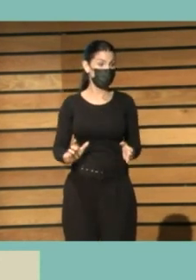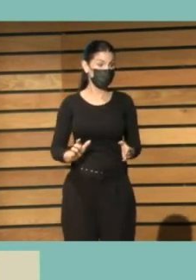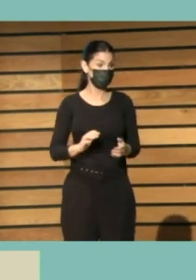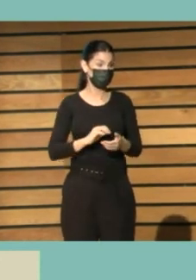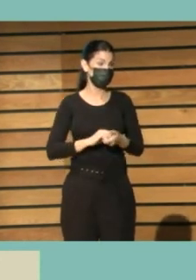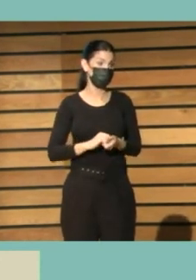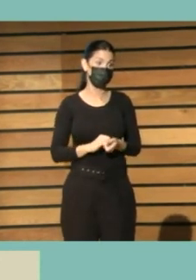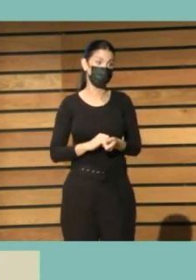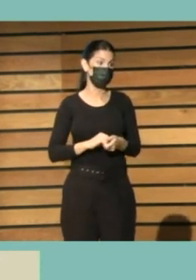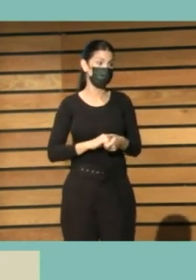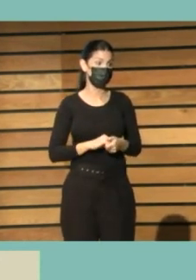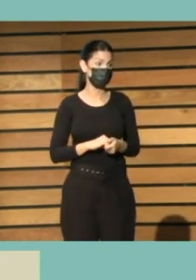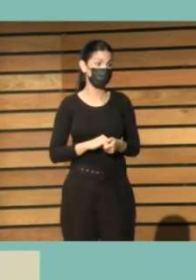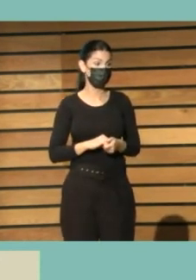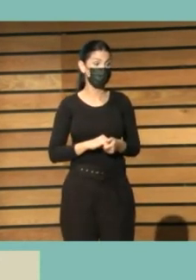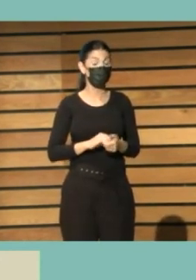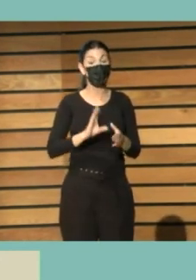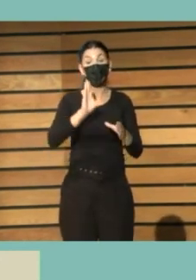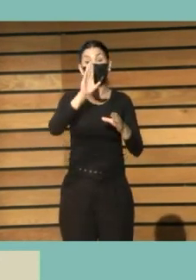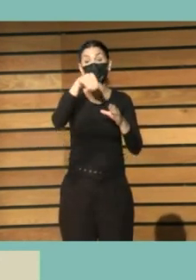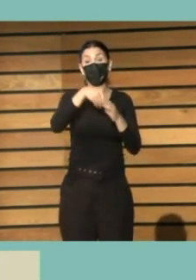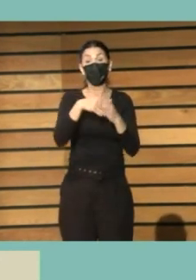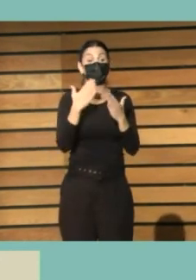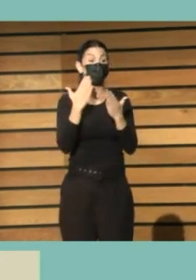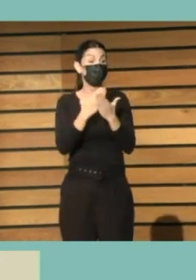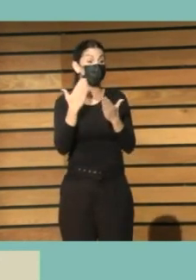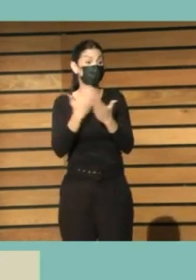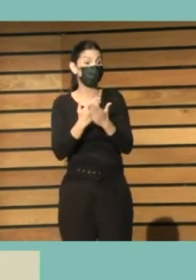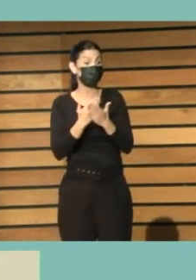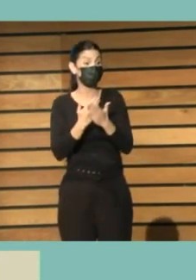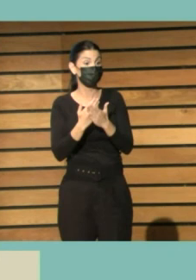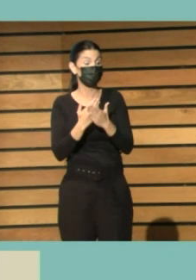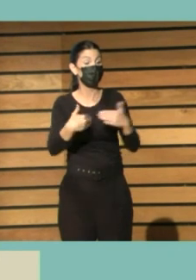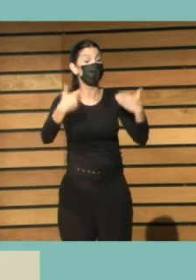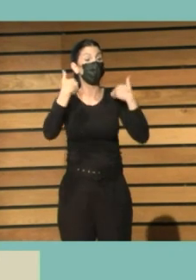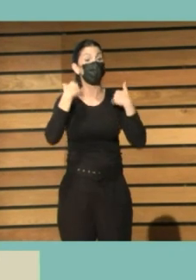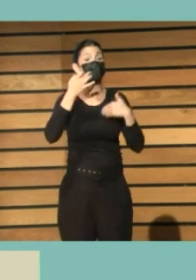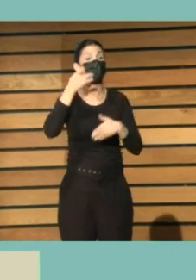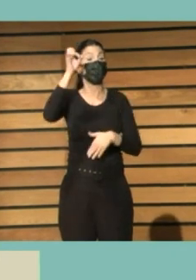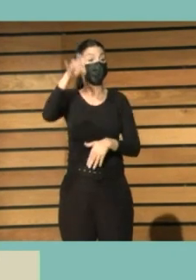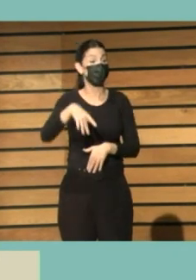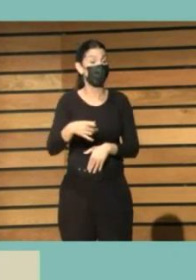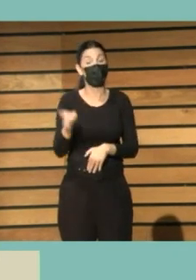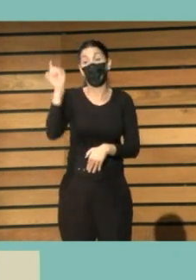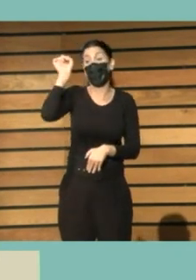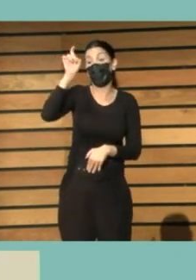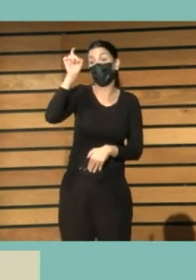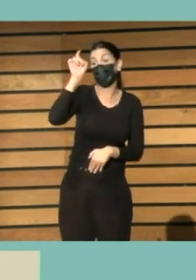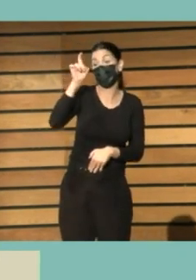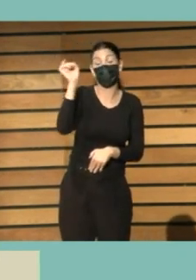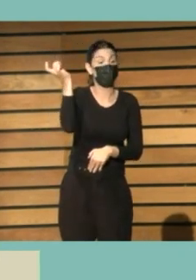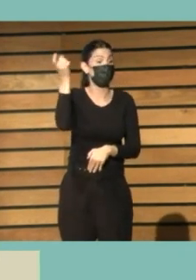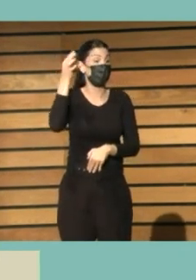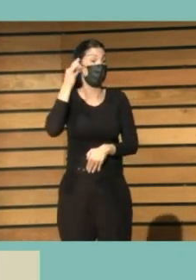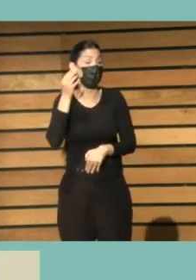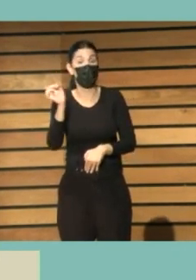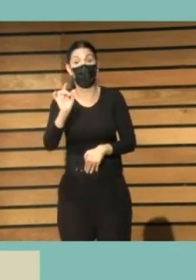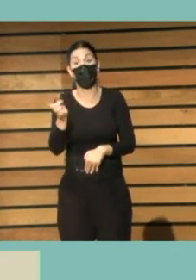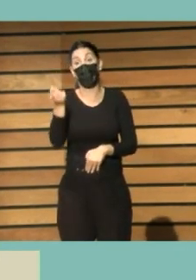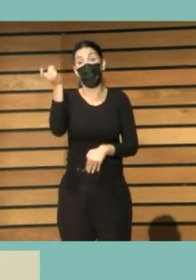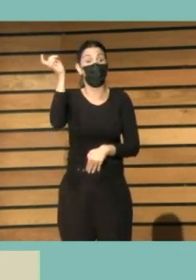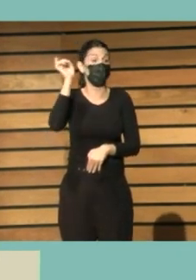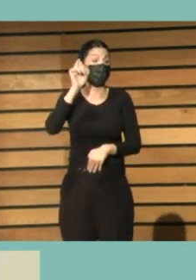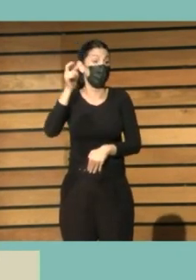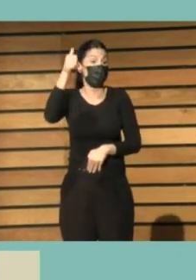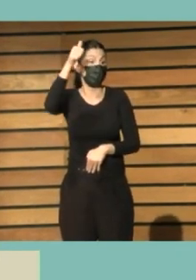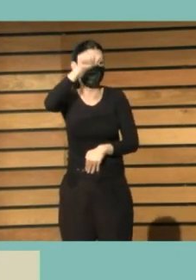y en los centros educativos le encargan la gestión de la biblioteca a la profesora o el profesor que está a punto de jubilarse que ya no